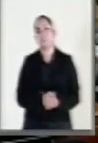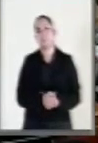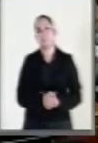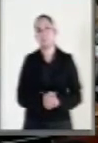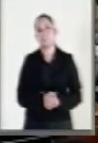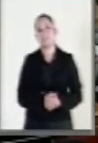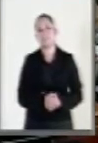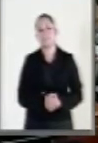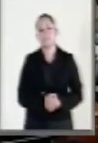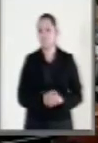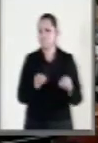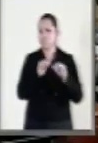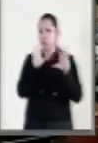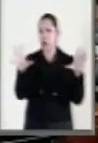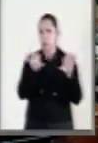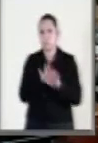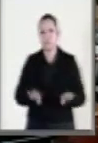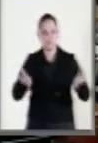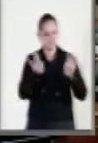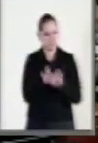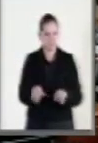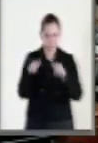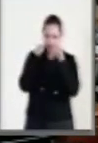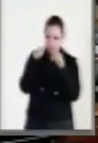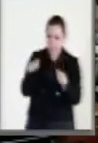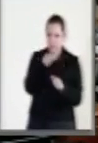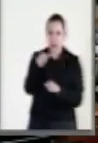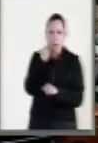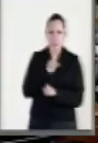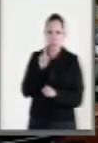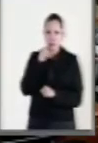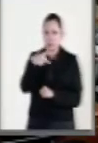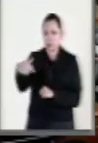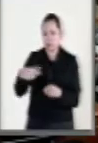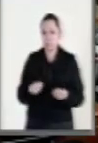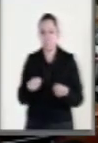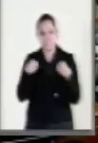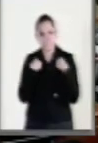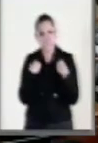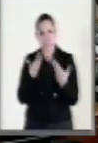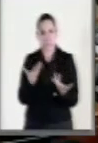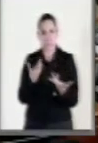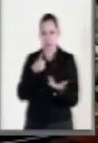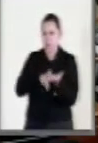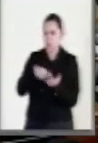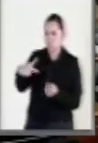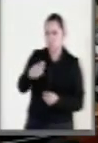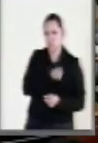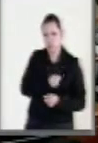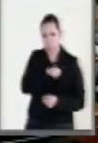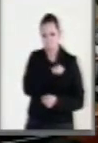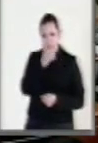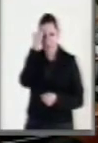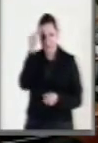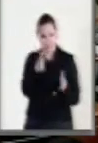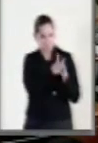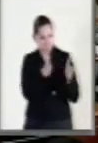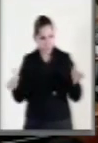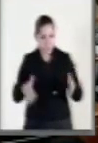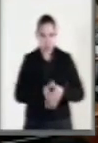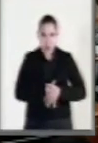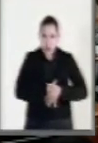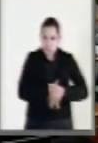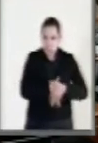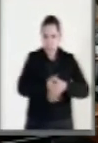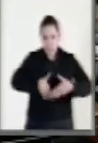Tutelar efectivamente el derecho a la salud y a la vida de las mujeres durante el embarazo, parto y puerperio sigue siendo un reto